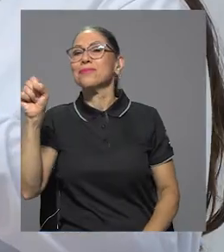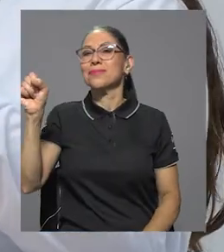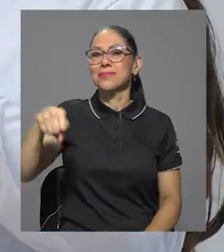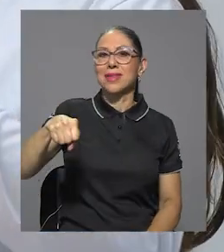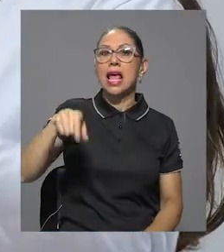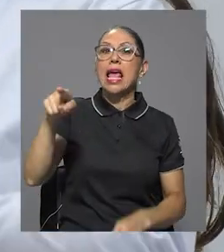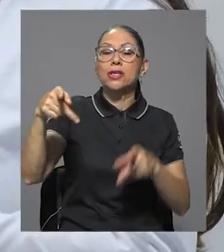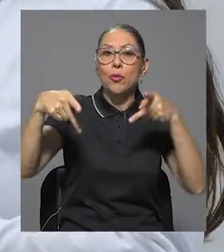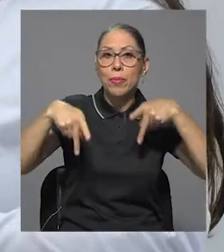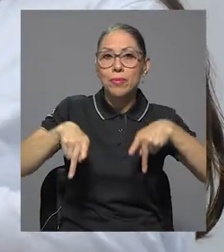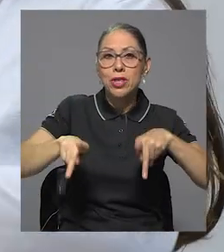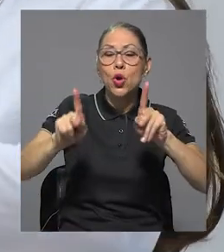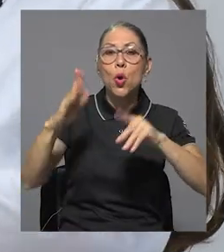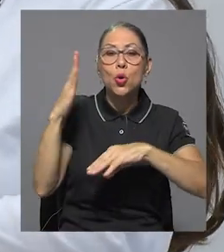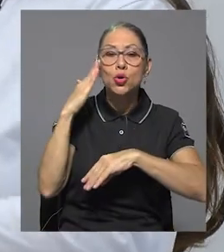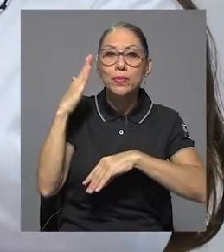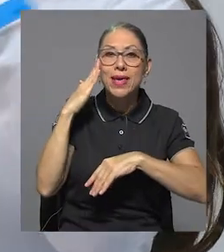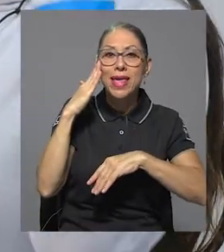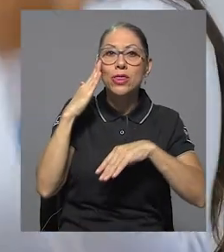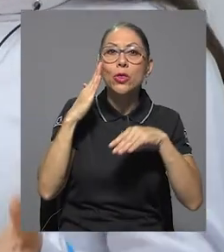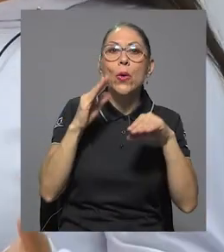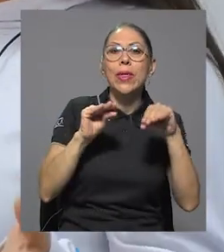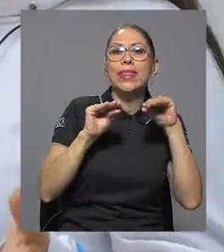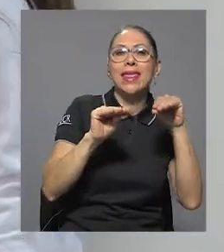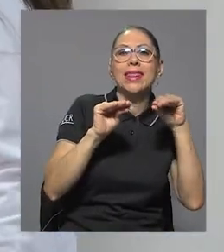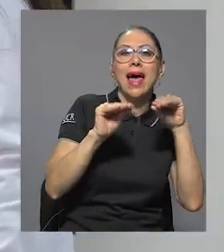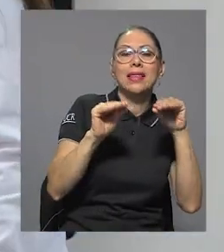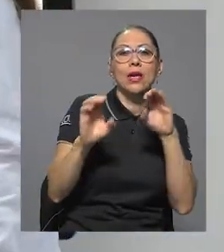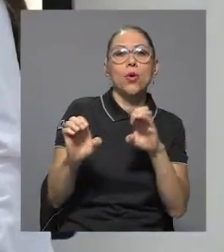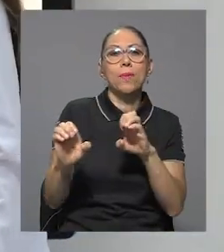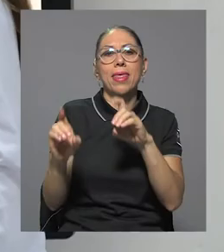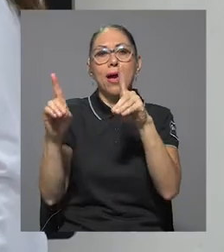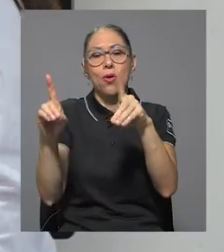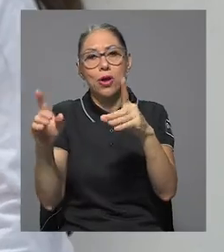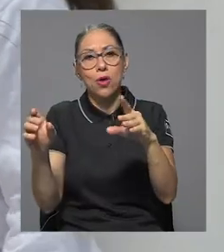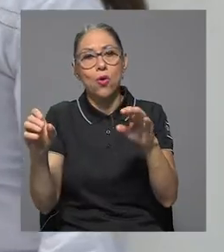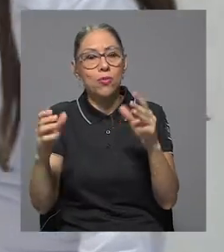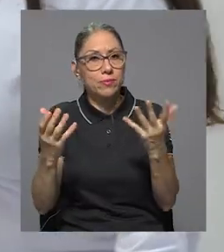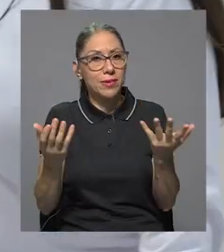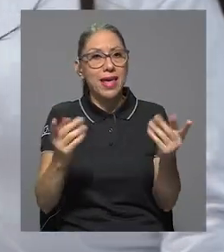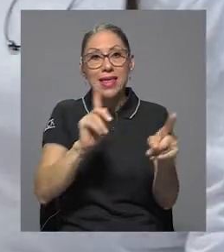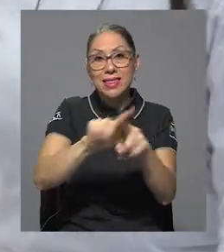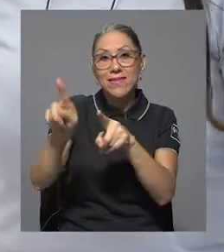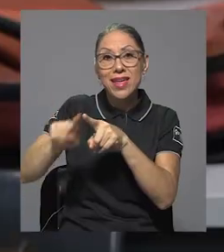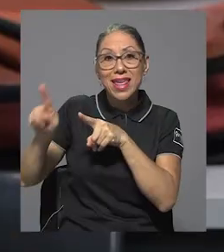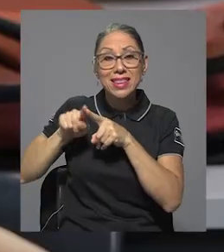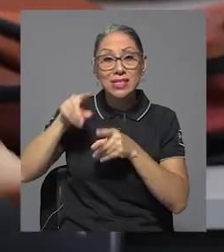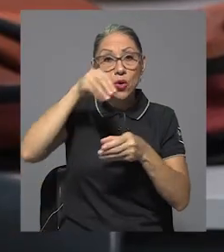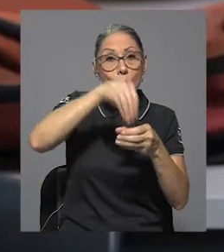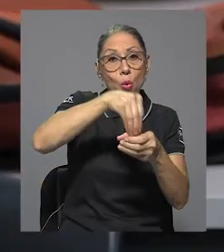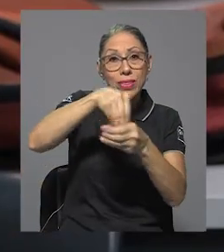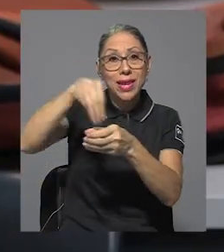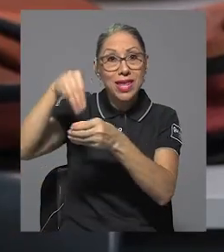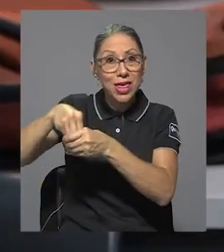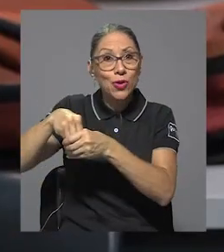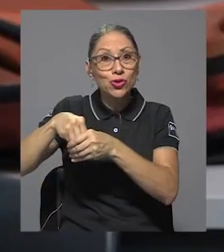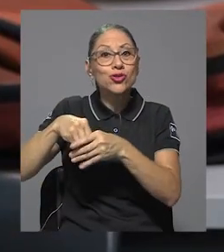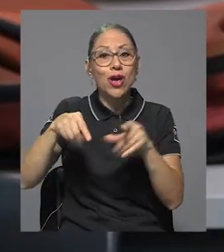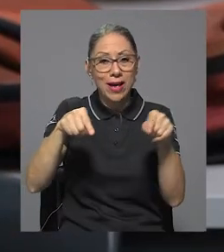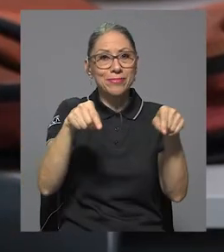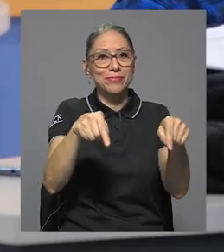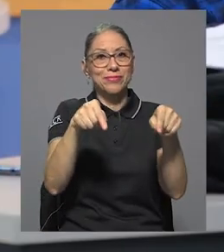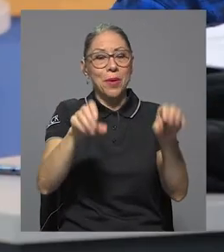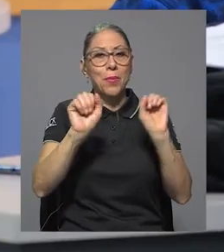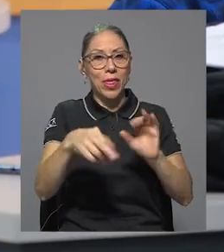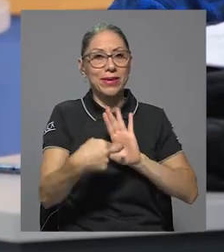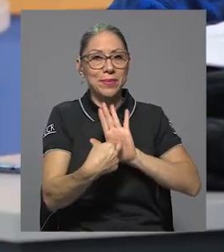permitió el conocimiento didáctico y pedagógico, poder integrar los diferentes contenidos y poder representarlos a través